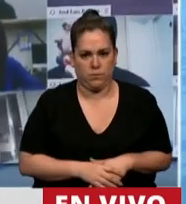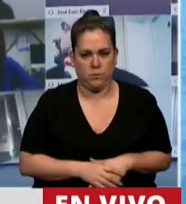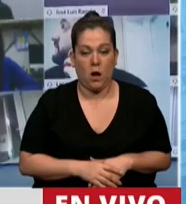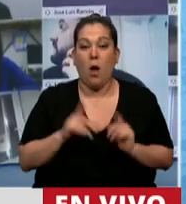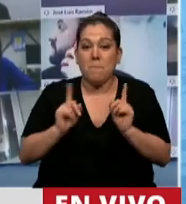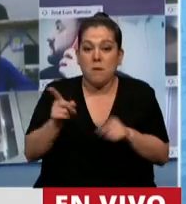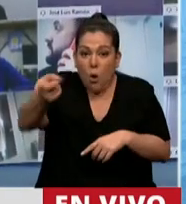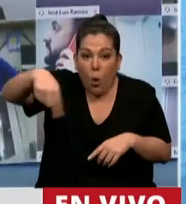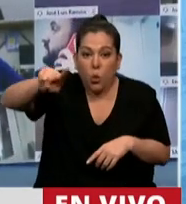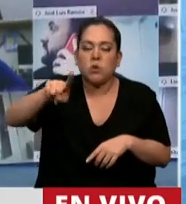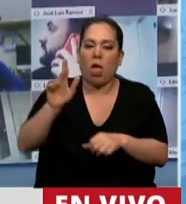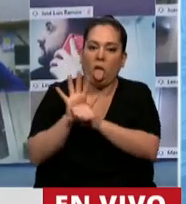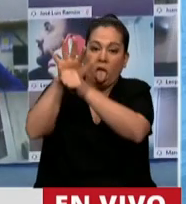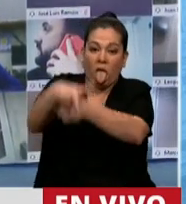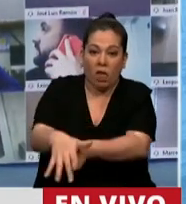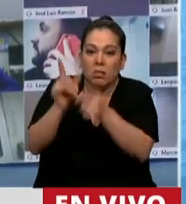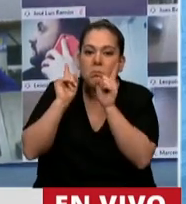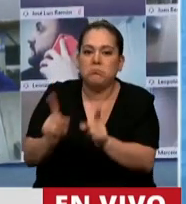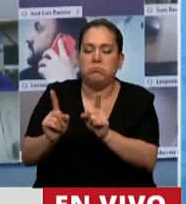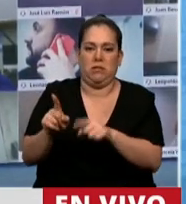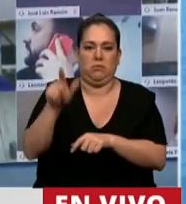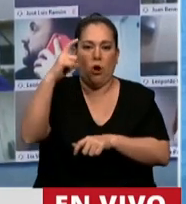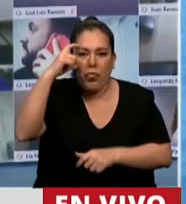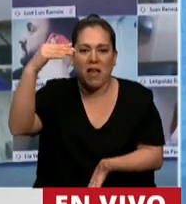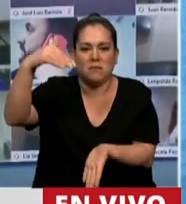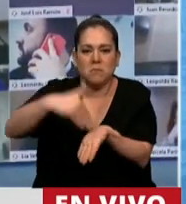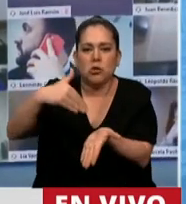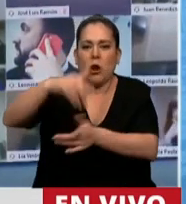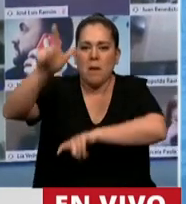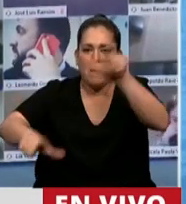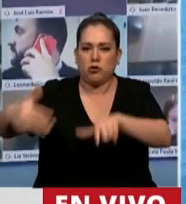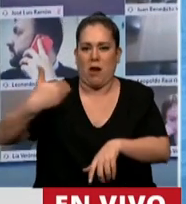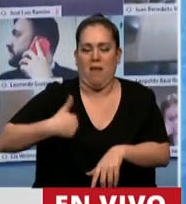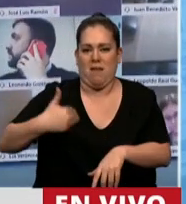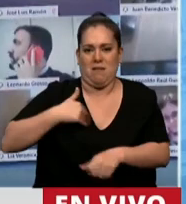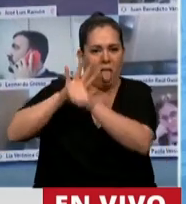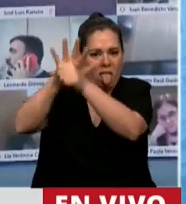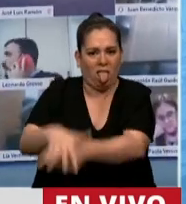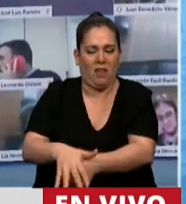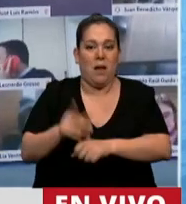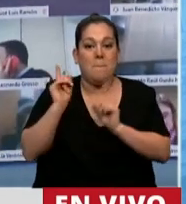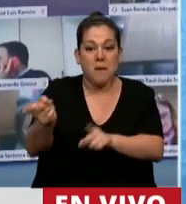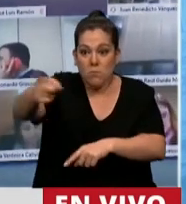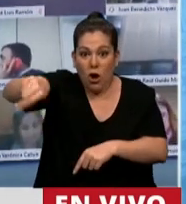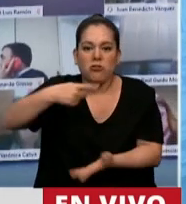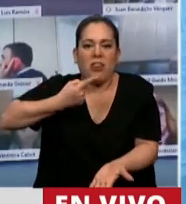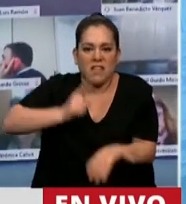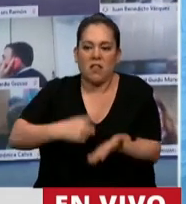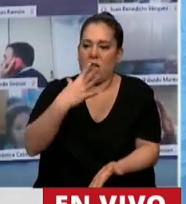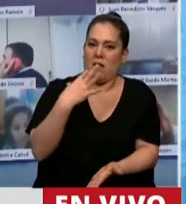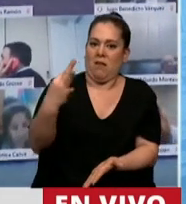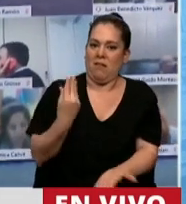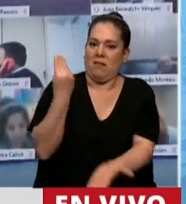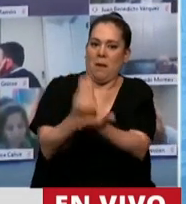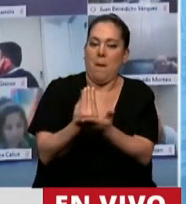Ustedes están invisibilizando a 10 millones de argentinos que nos dieron mandato para que no